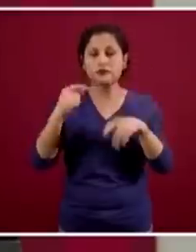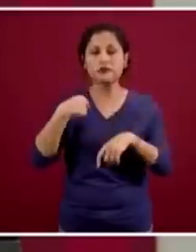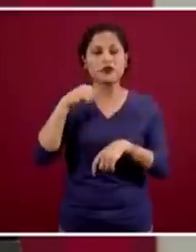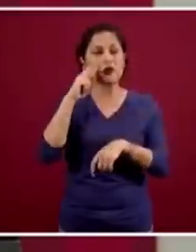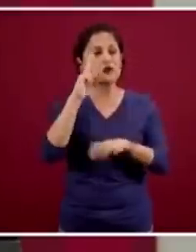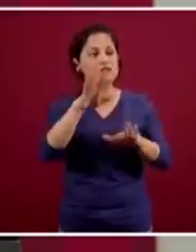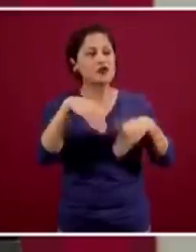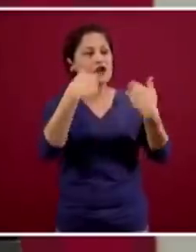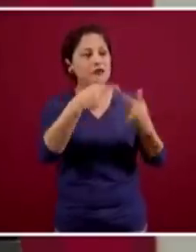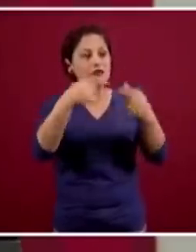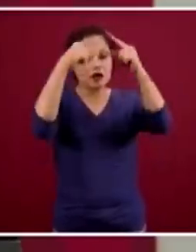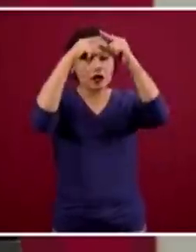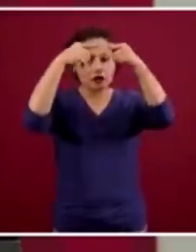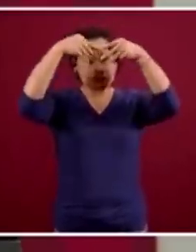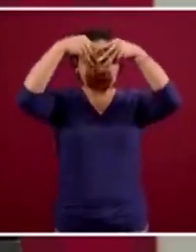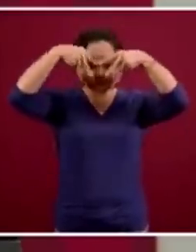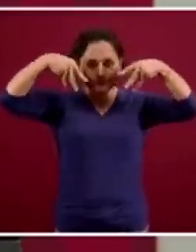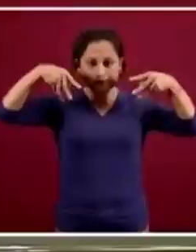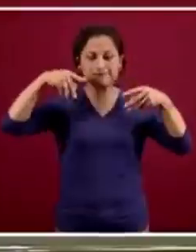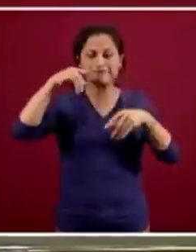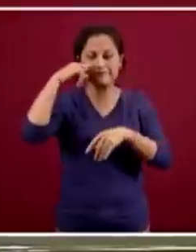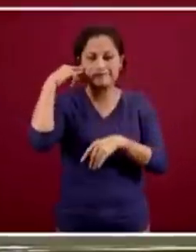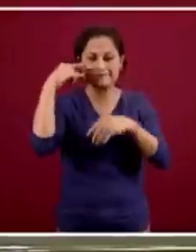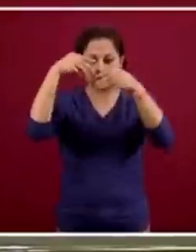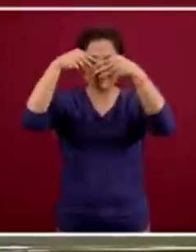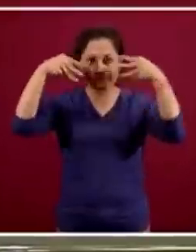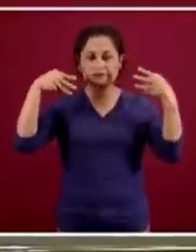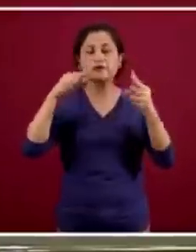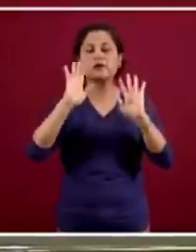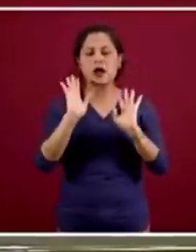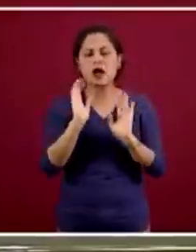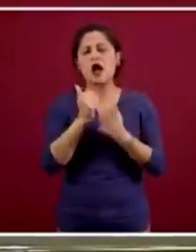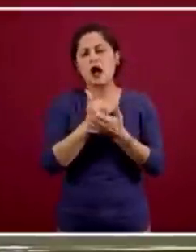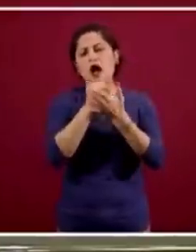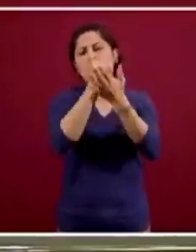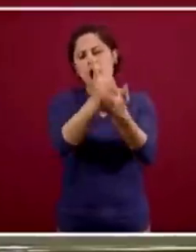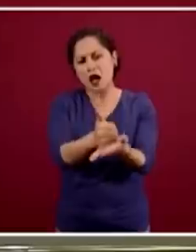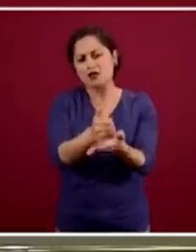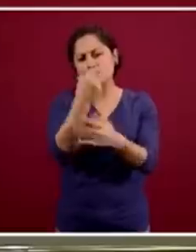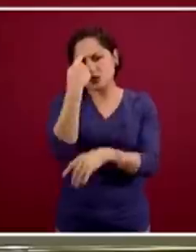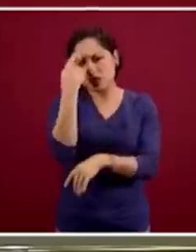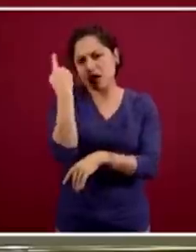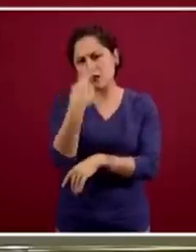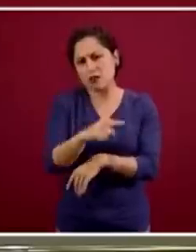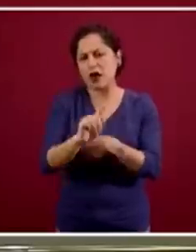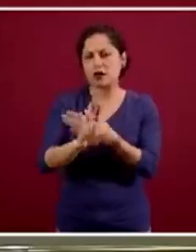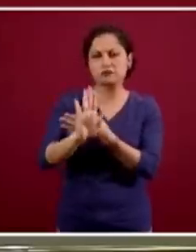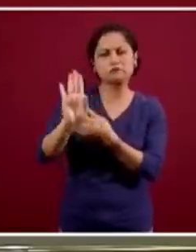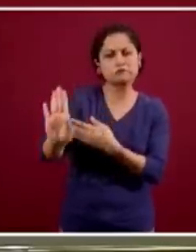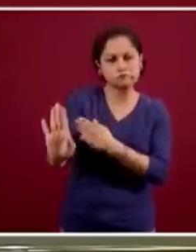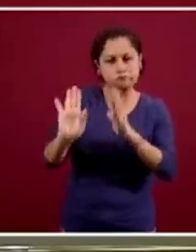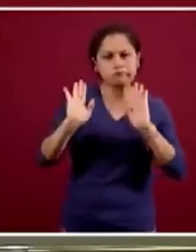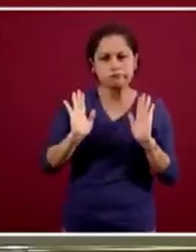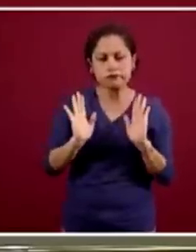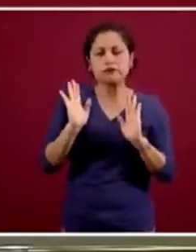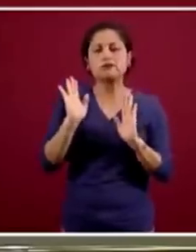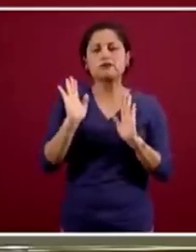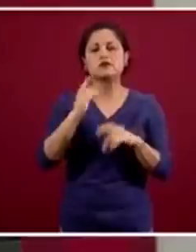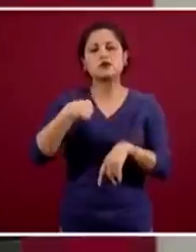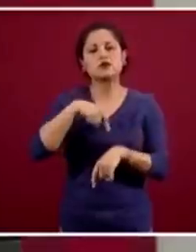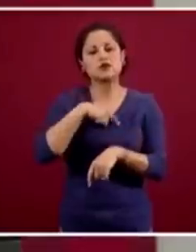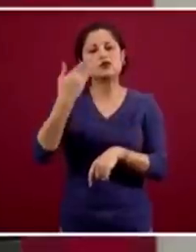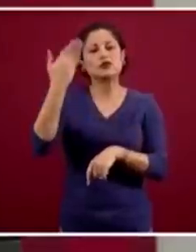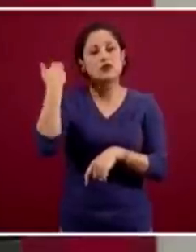nos parece un auxiliar útil en la prevención. Bueno, dicho en varias ocasiones que el mecanismo de